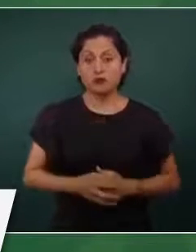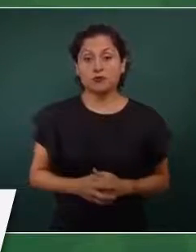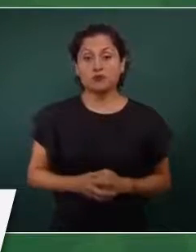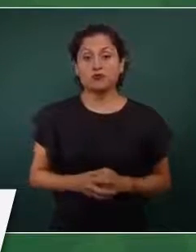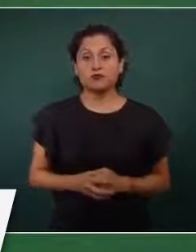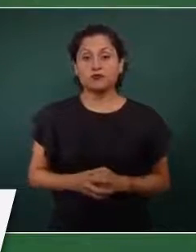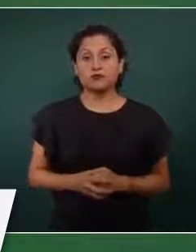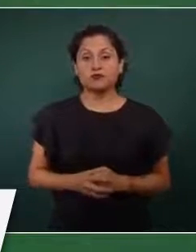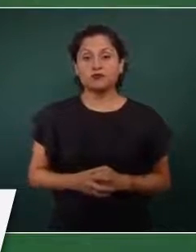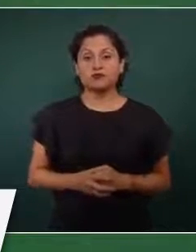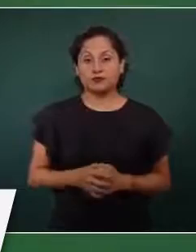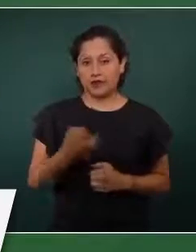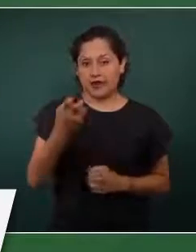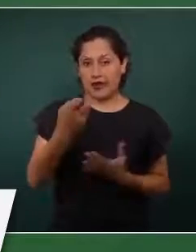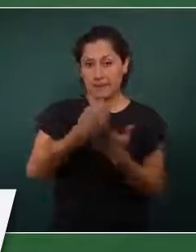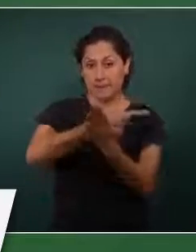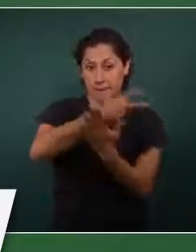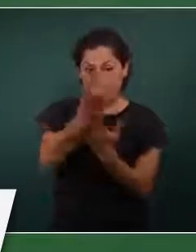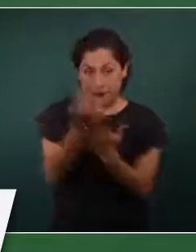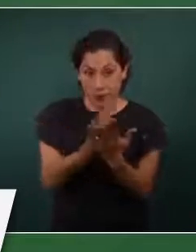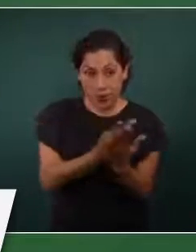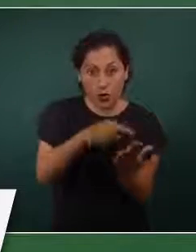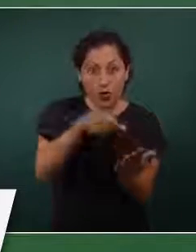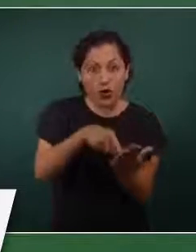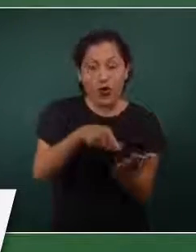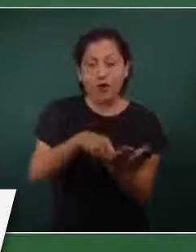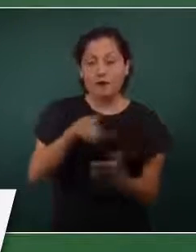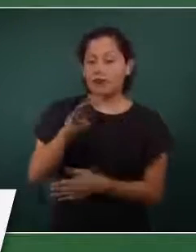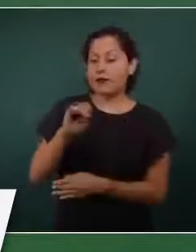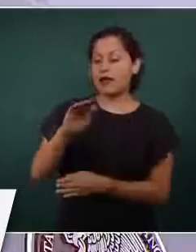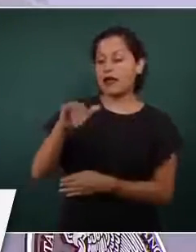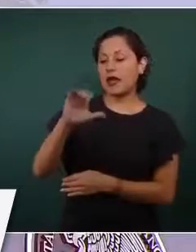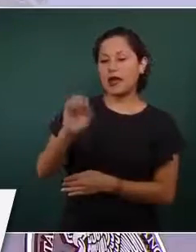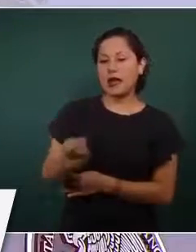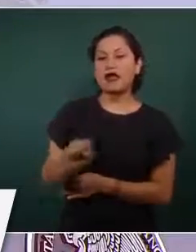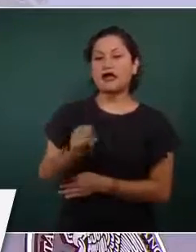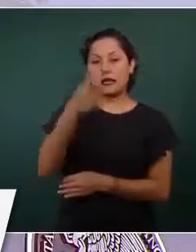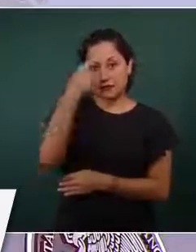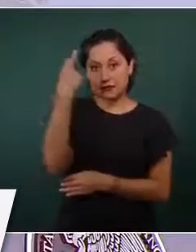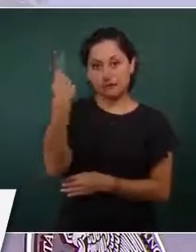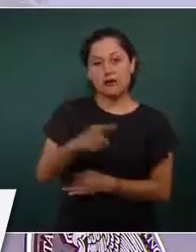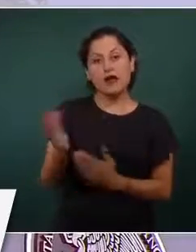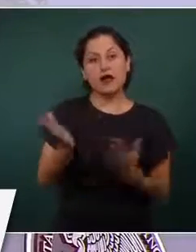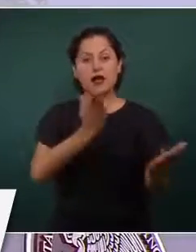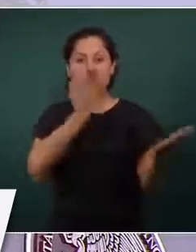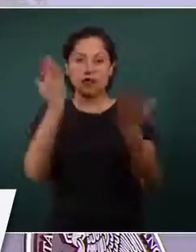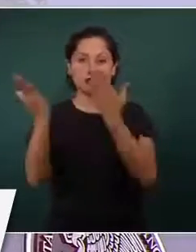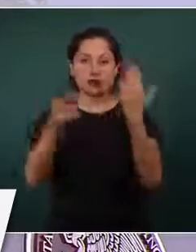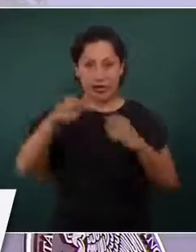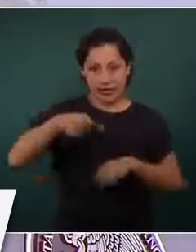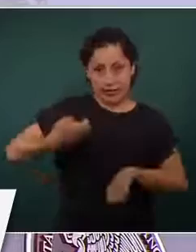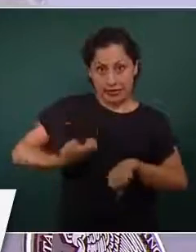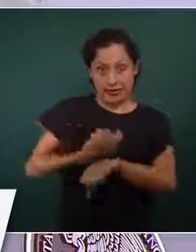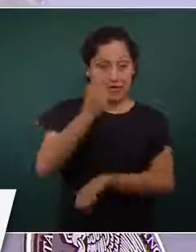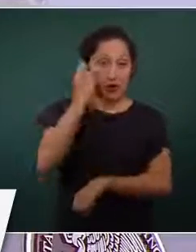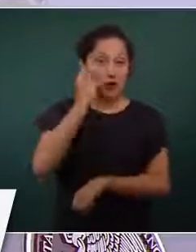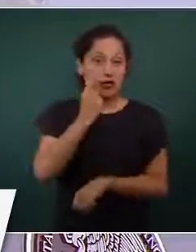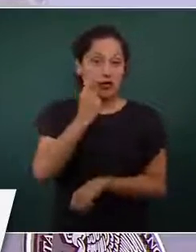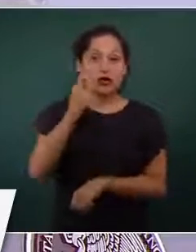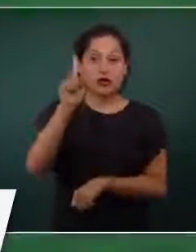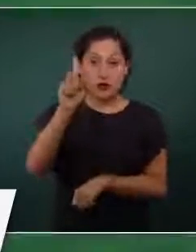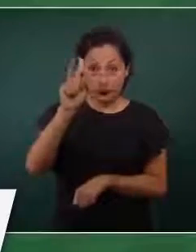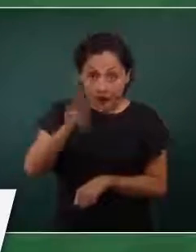El programa de becas para estudiantes en Guerrero es de los más